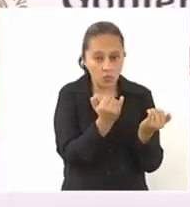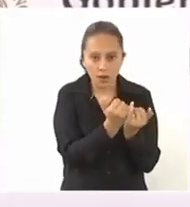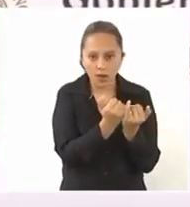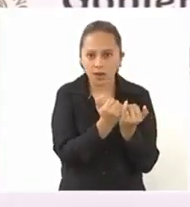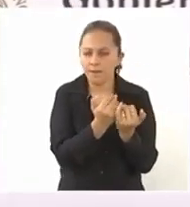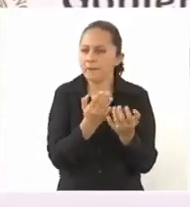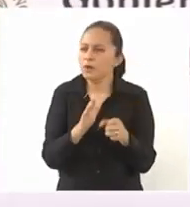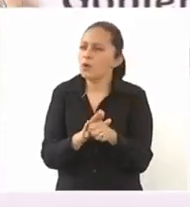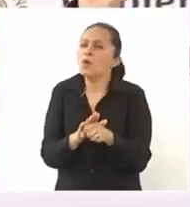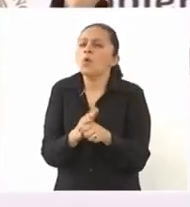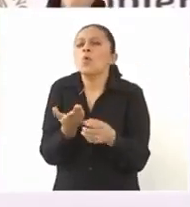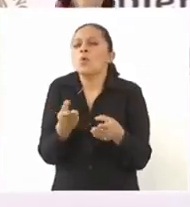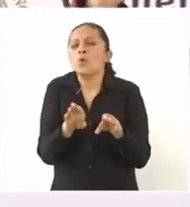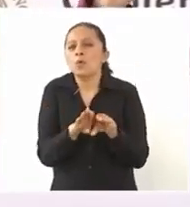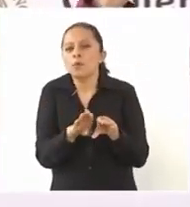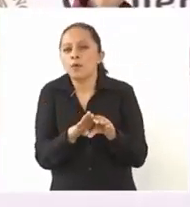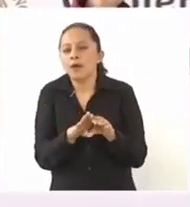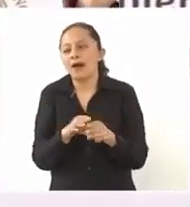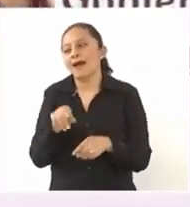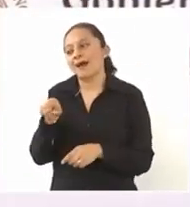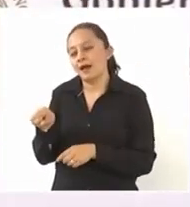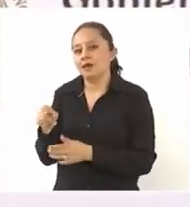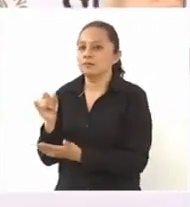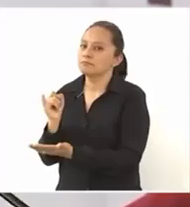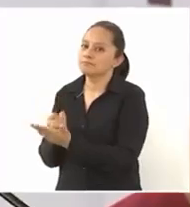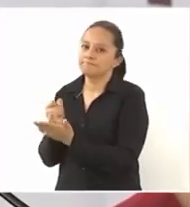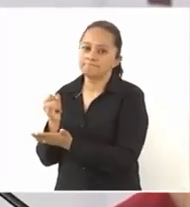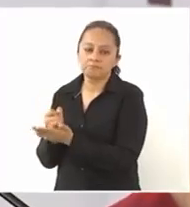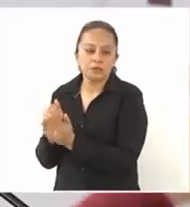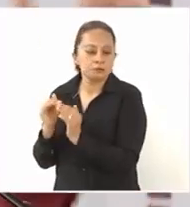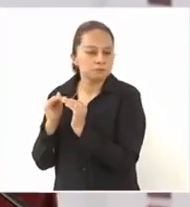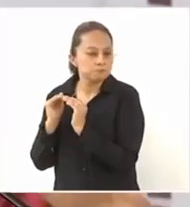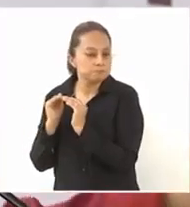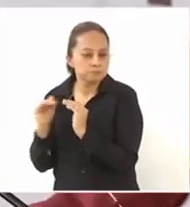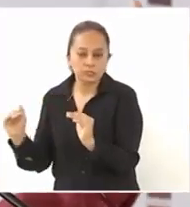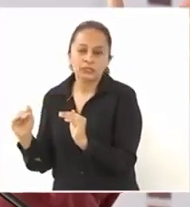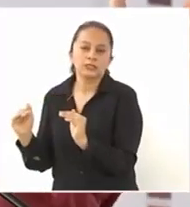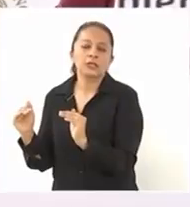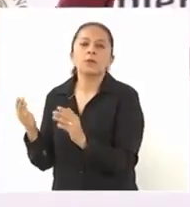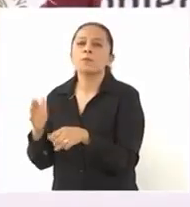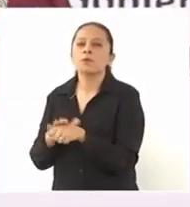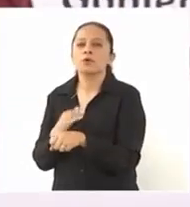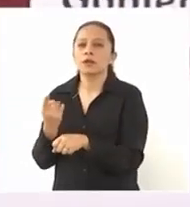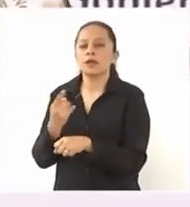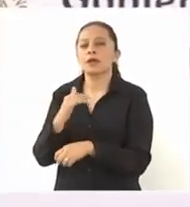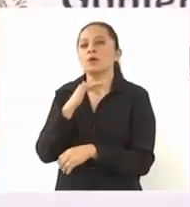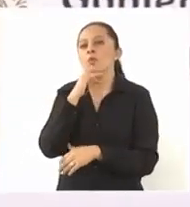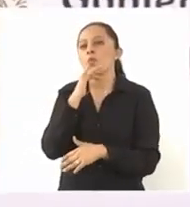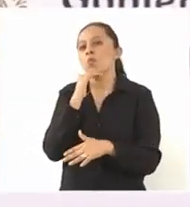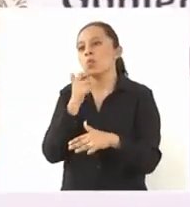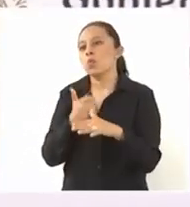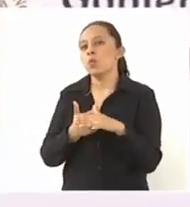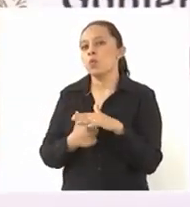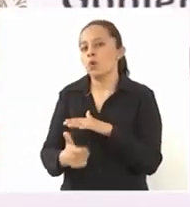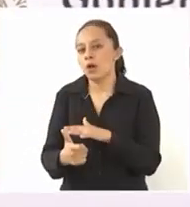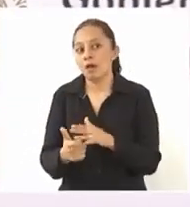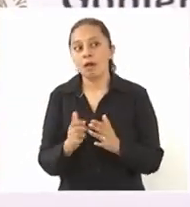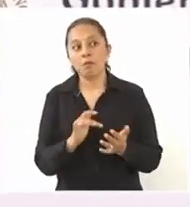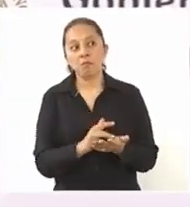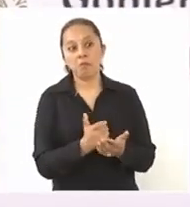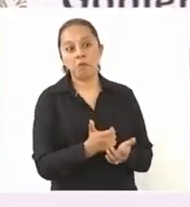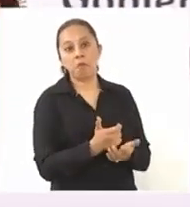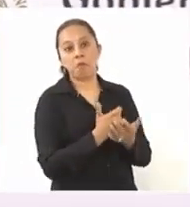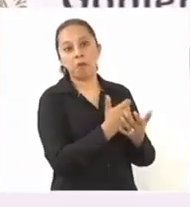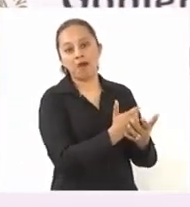Pues porque vamos a seguir con la receta. Cuando no hay corrupción, cuando no hay privilegios, alcanza el recurso público.